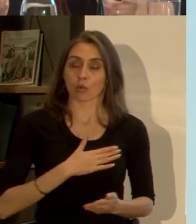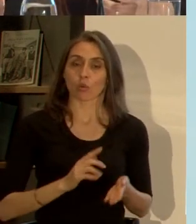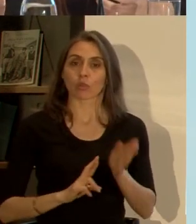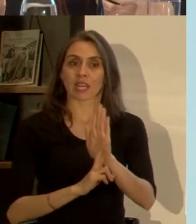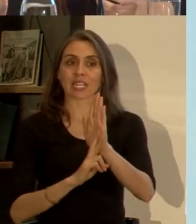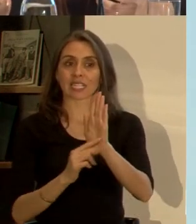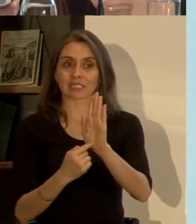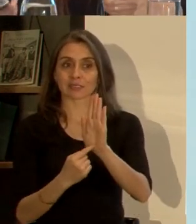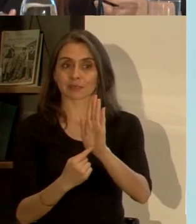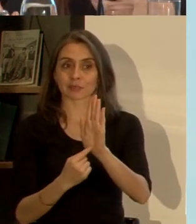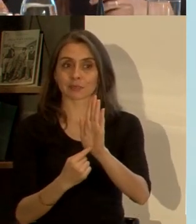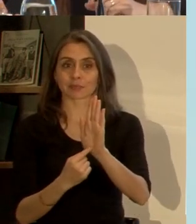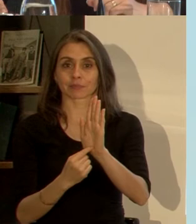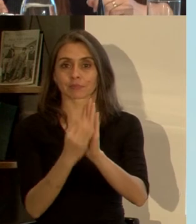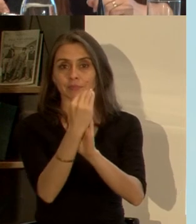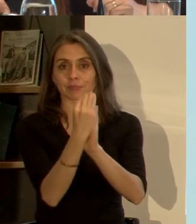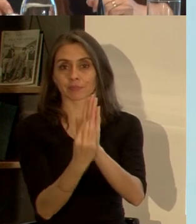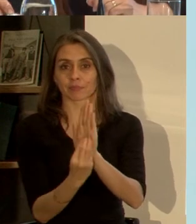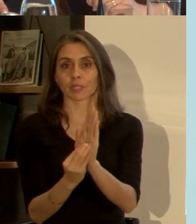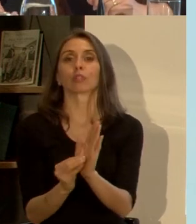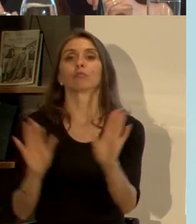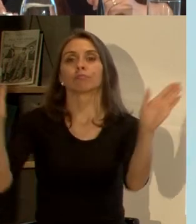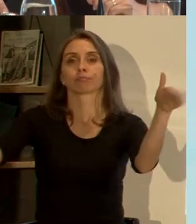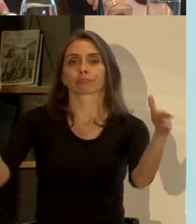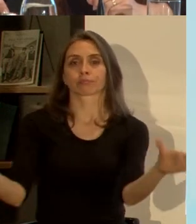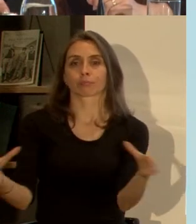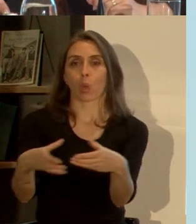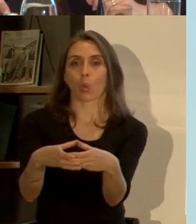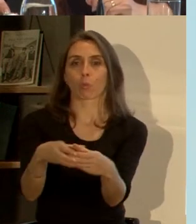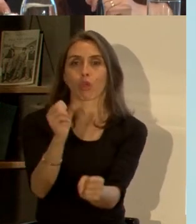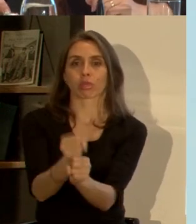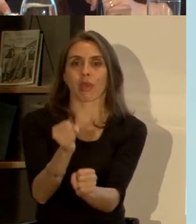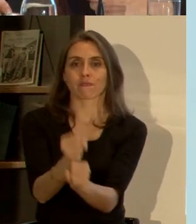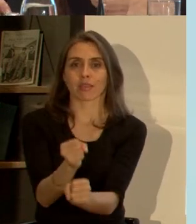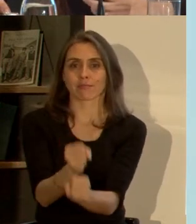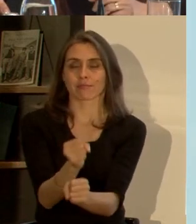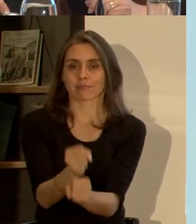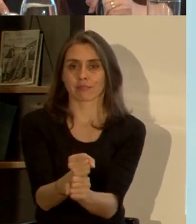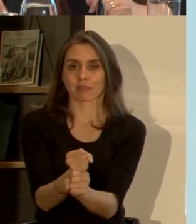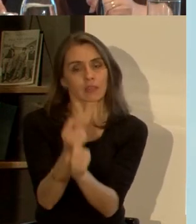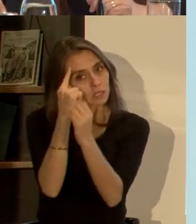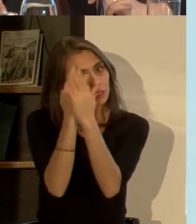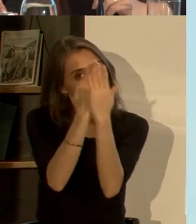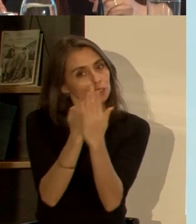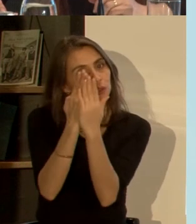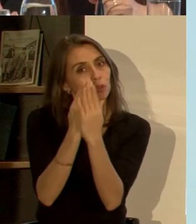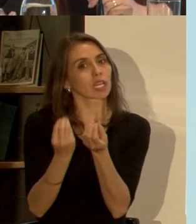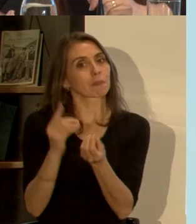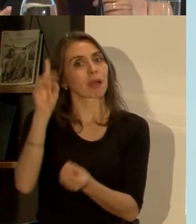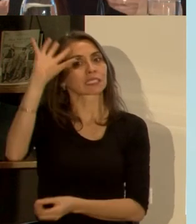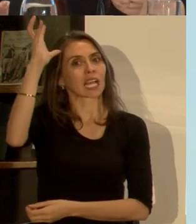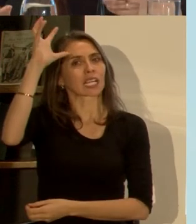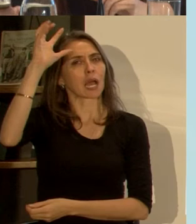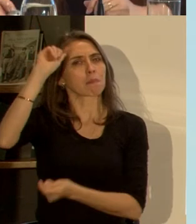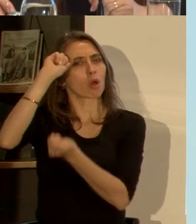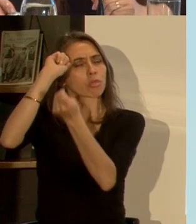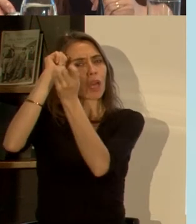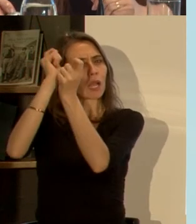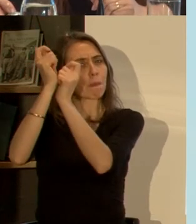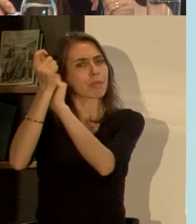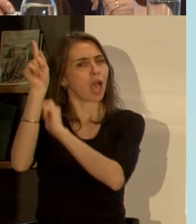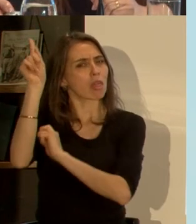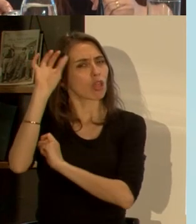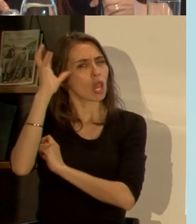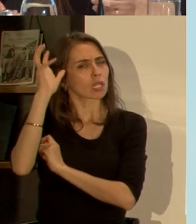resolución se ha establecido un grupo de trabajo para estudiar un poco estos fenómenos estos cambios y